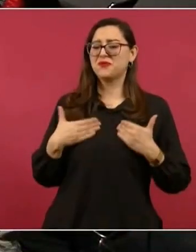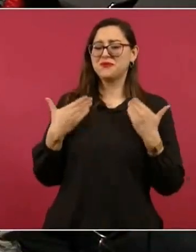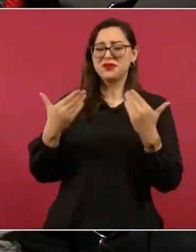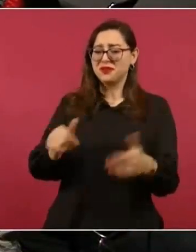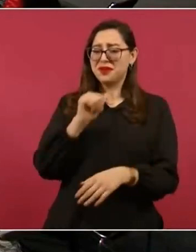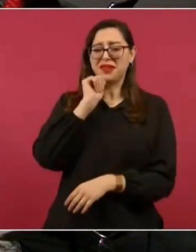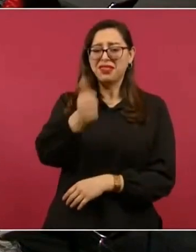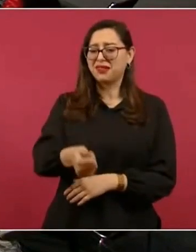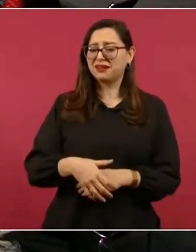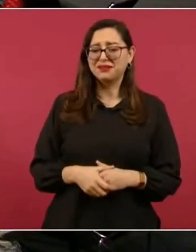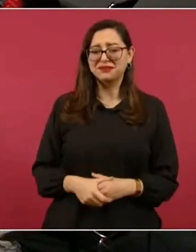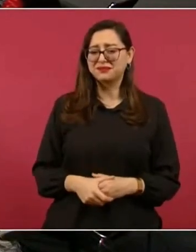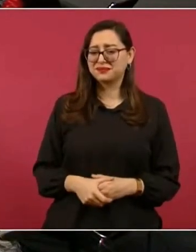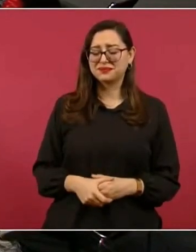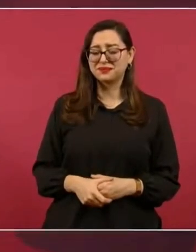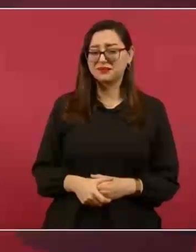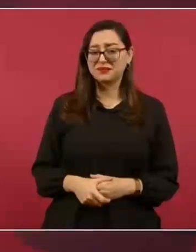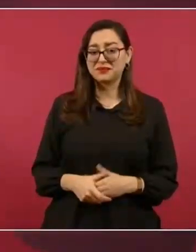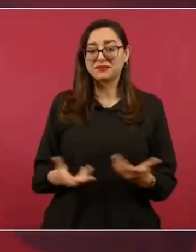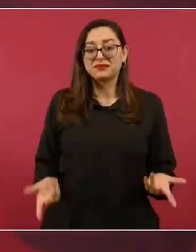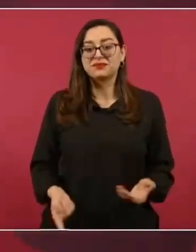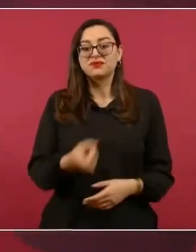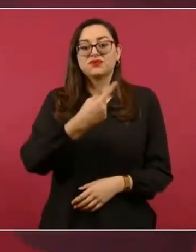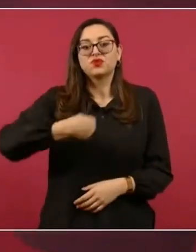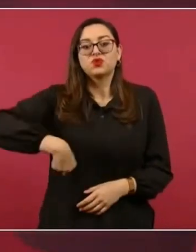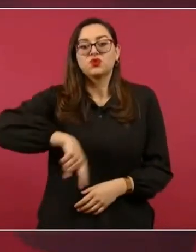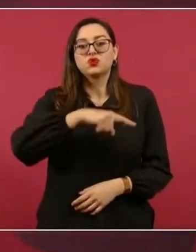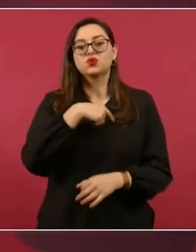Además, ¿qué es lo que estamos buscando?